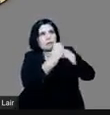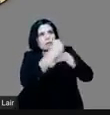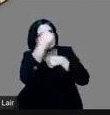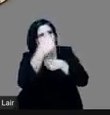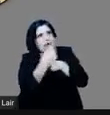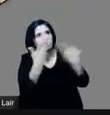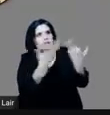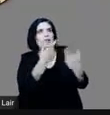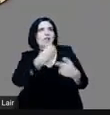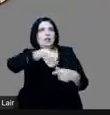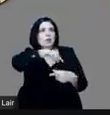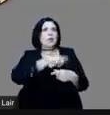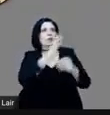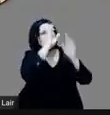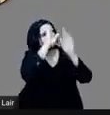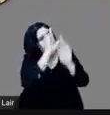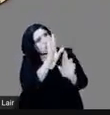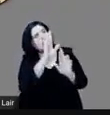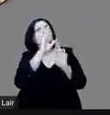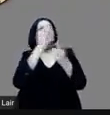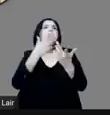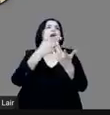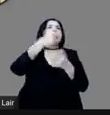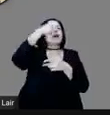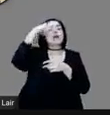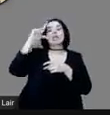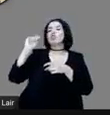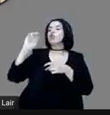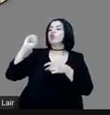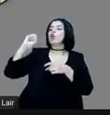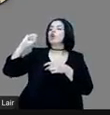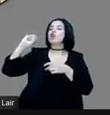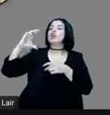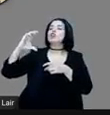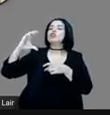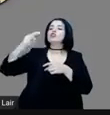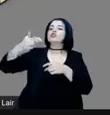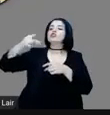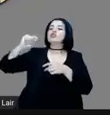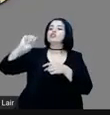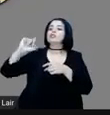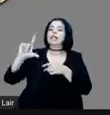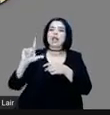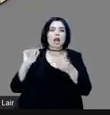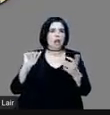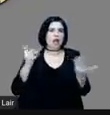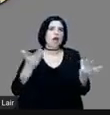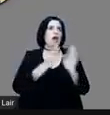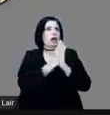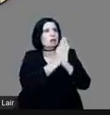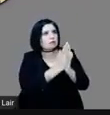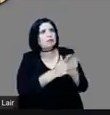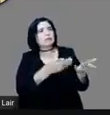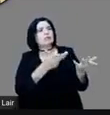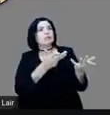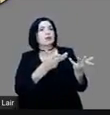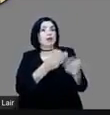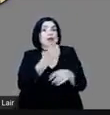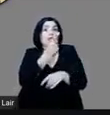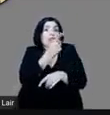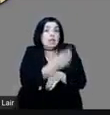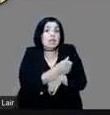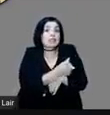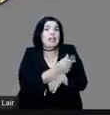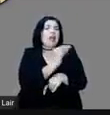Tezcatripoca y Huichiloposti. Entonces, esta ceremonia, digamos, se menciona ahí que es